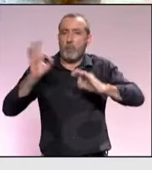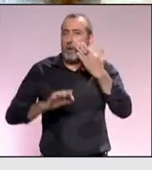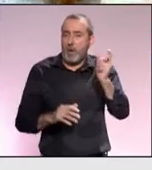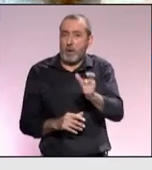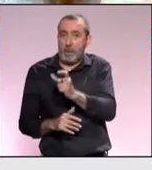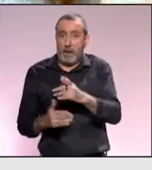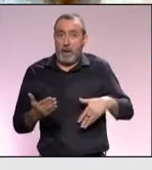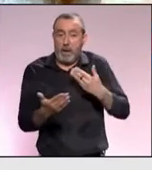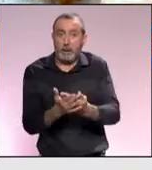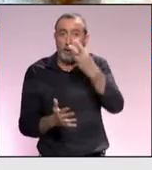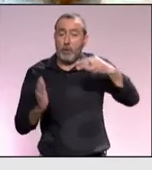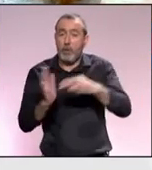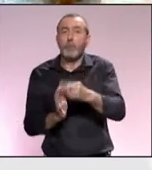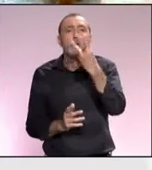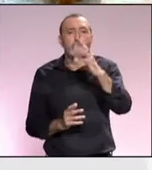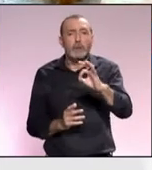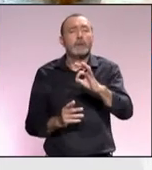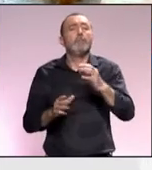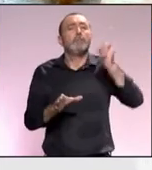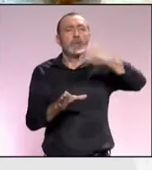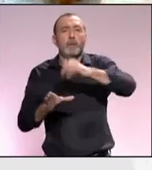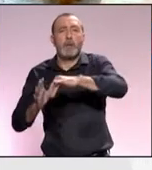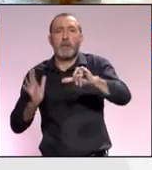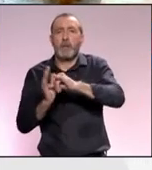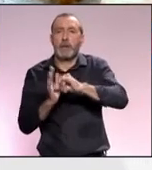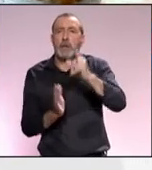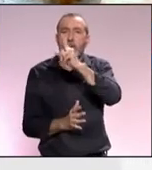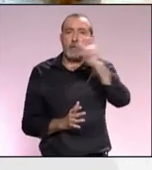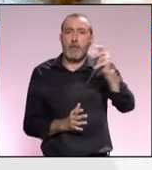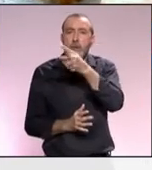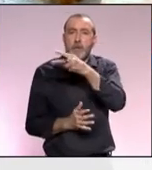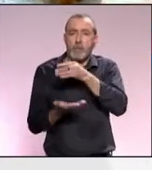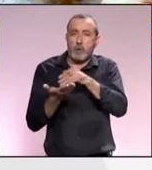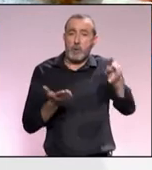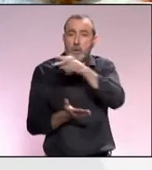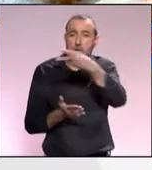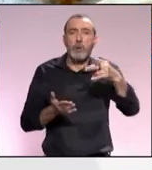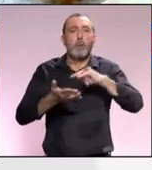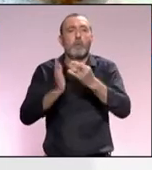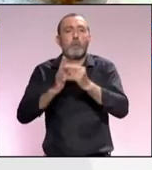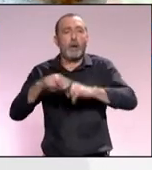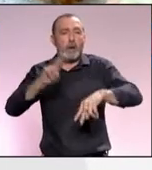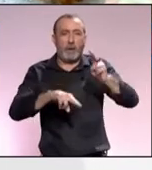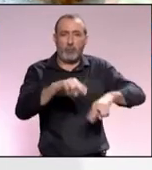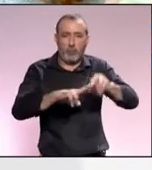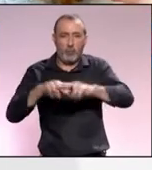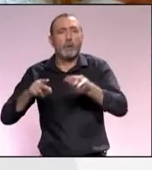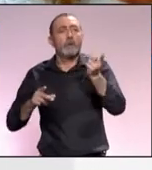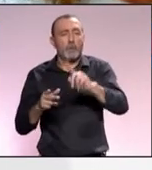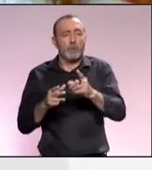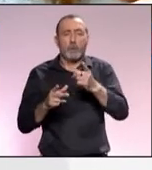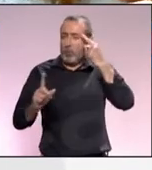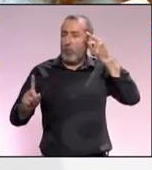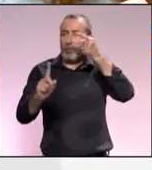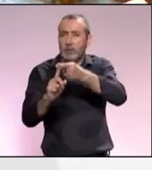y a partir de ahora hasta el año 2030 vamos a invertir casi 100 millones de euros en proyectos de infraestructuras y también